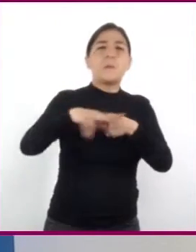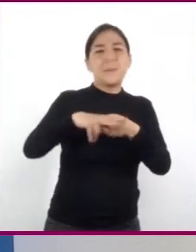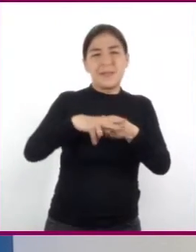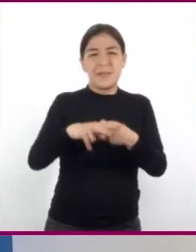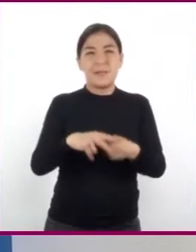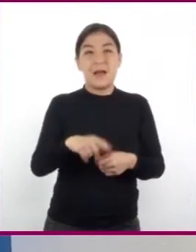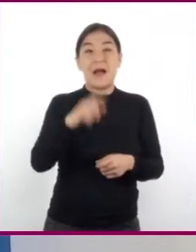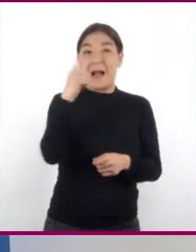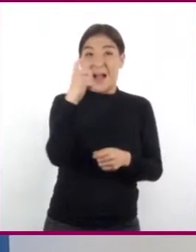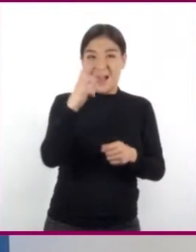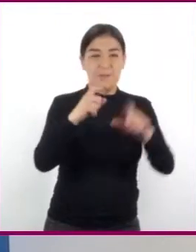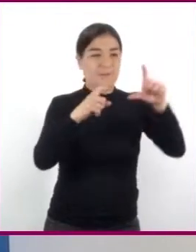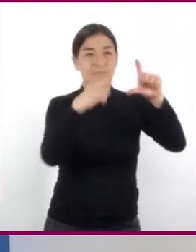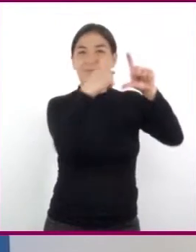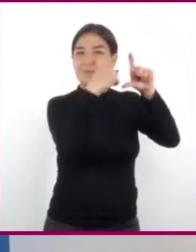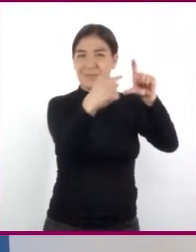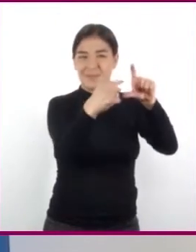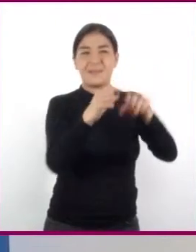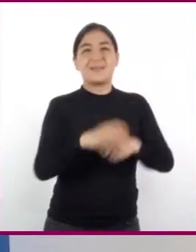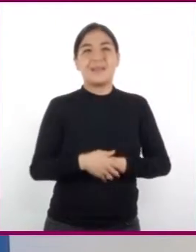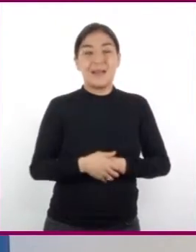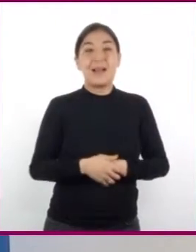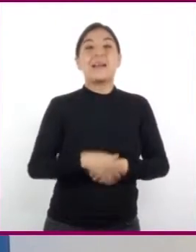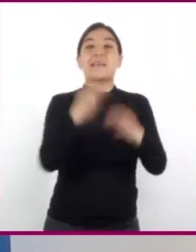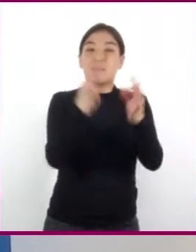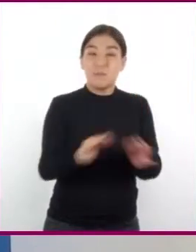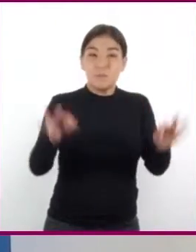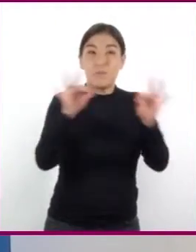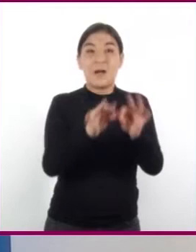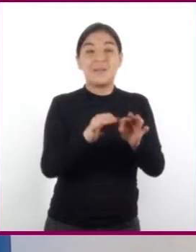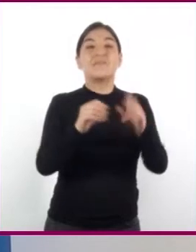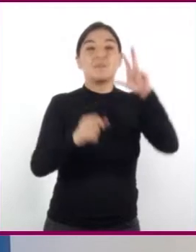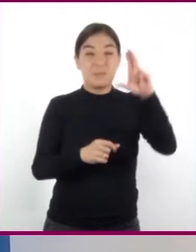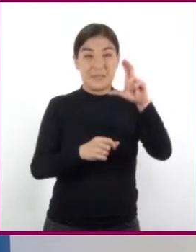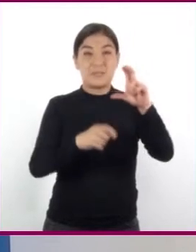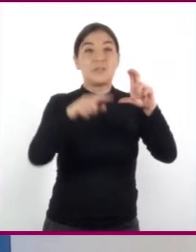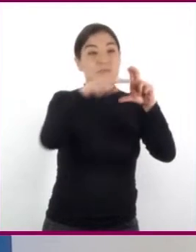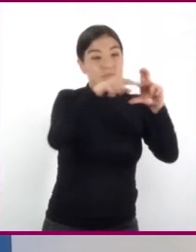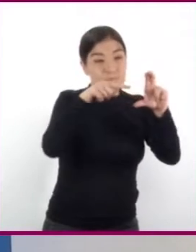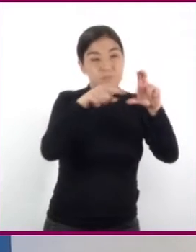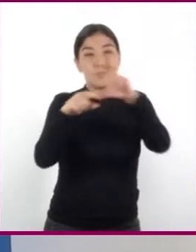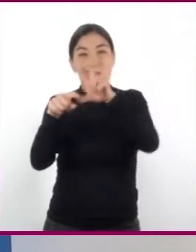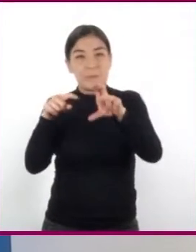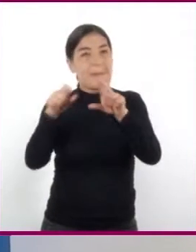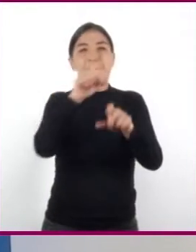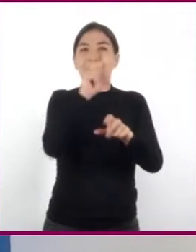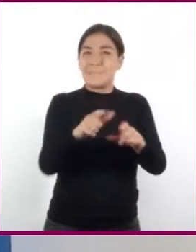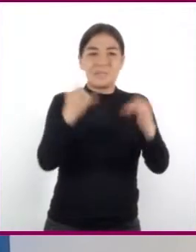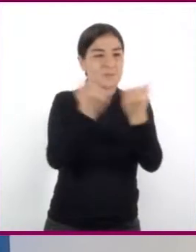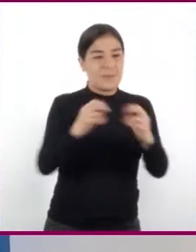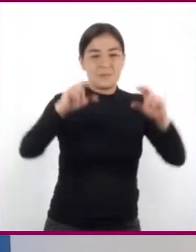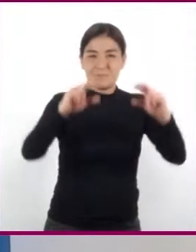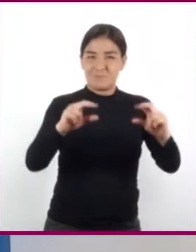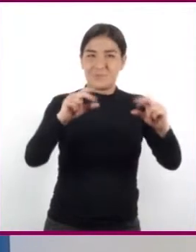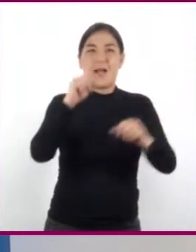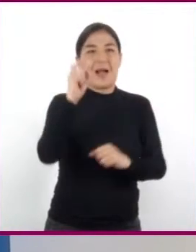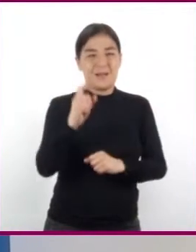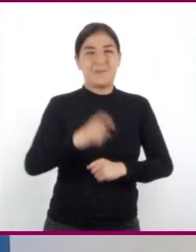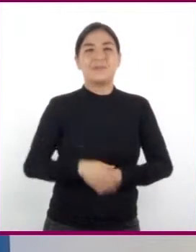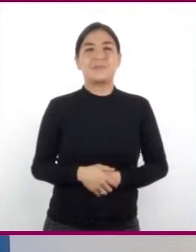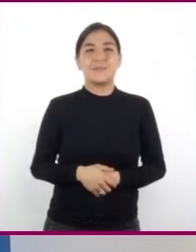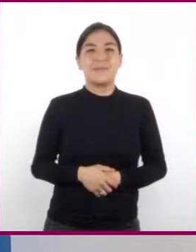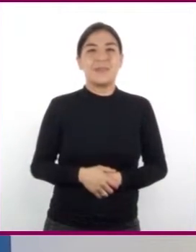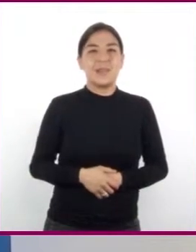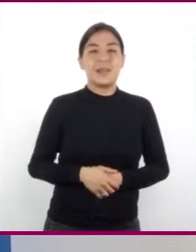hasta la mitad. Es importante que ambos vasos se llenen con agua del mismo lugar. Si vamos a